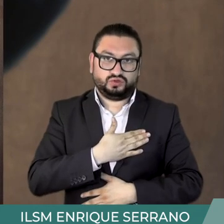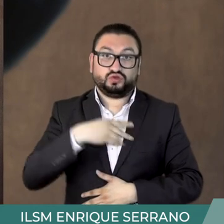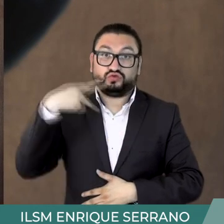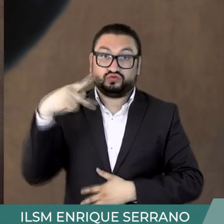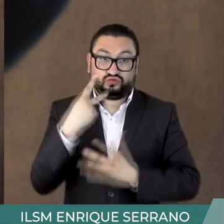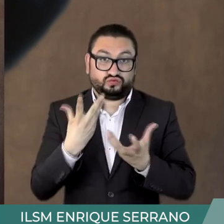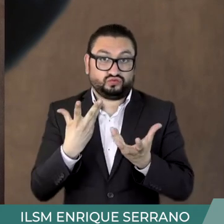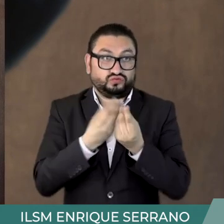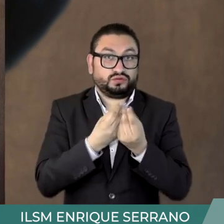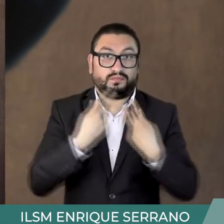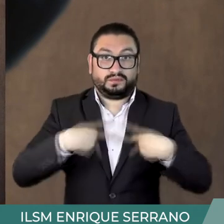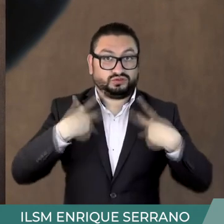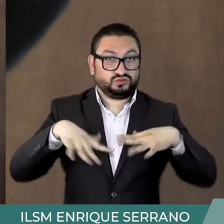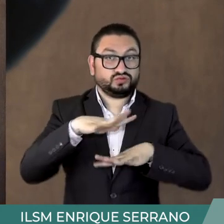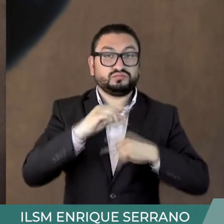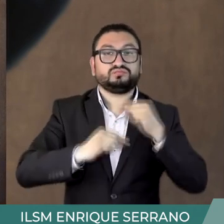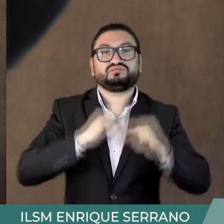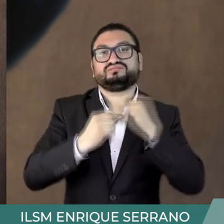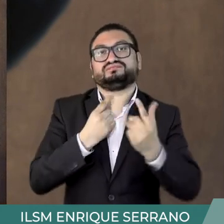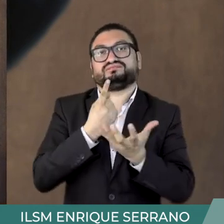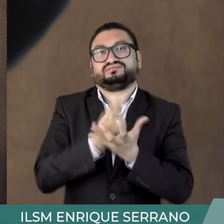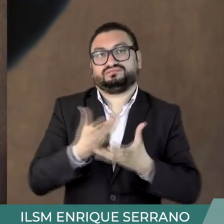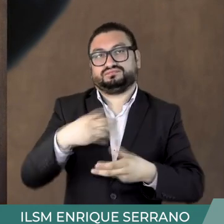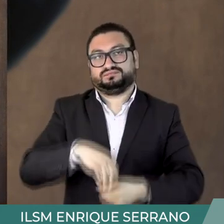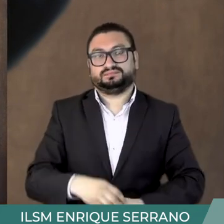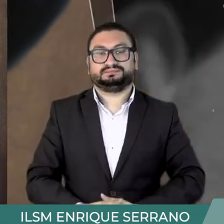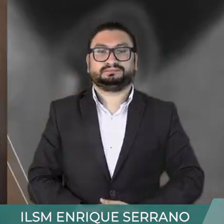provocando que su integración a la sociedad fuera pánica.